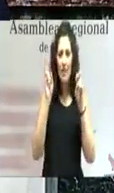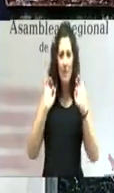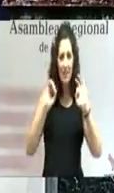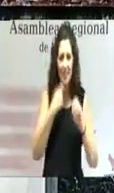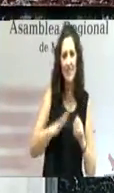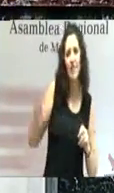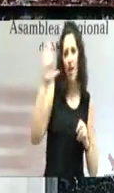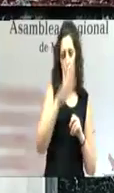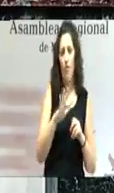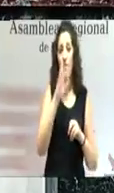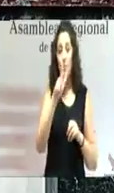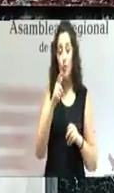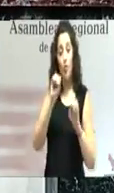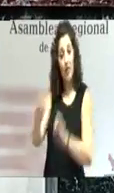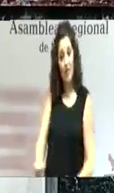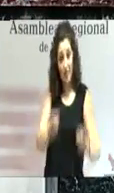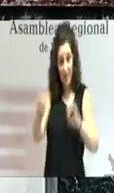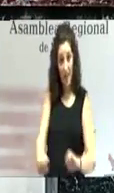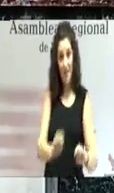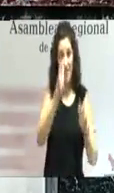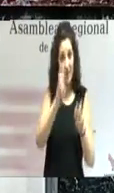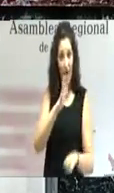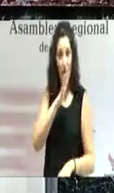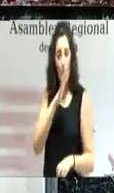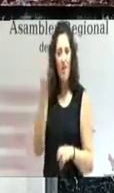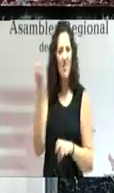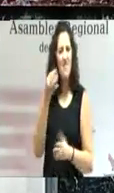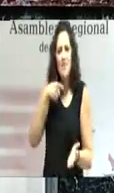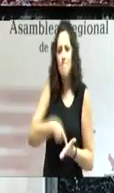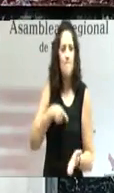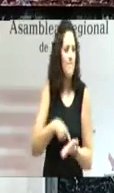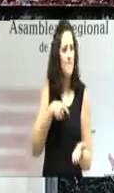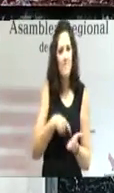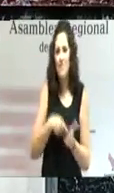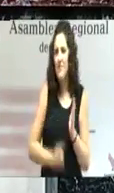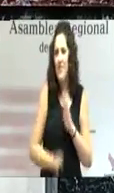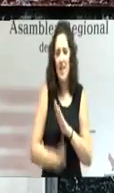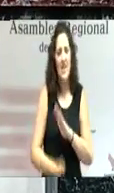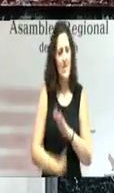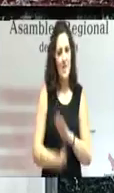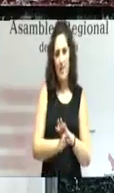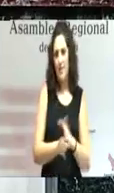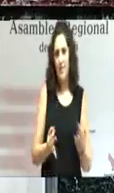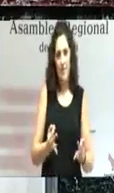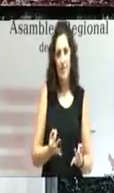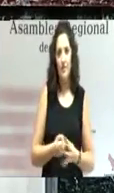Por eso, la defensa del agua ha sido y debe seguir siendo una reivindicación, para que